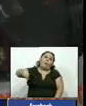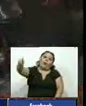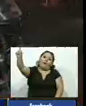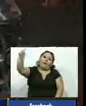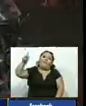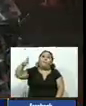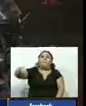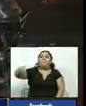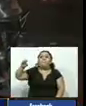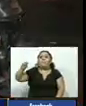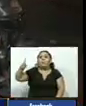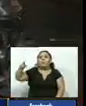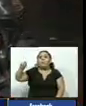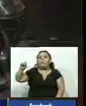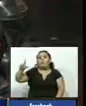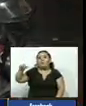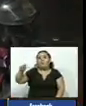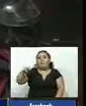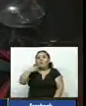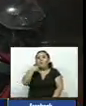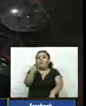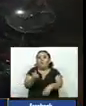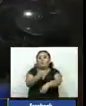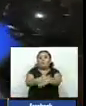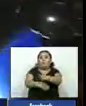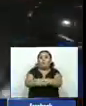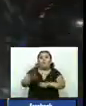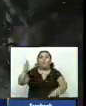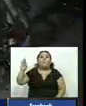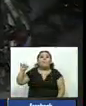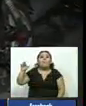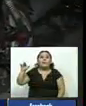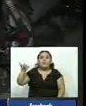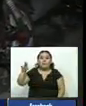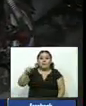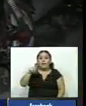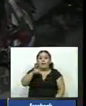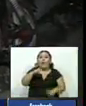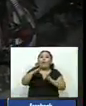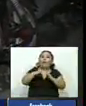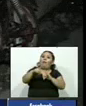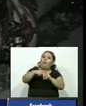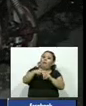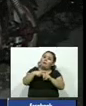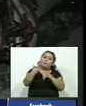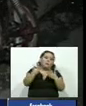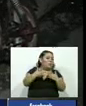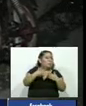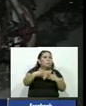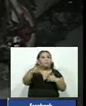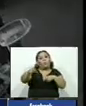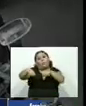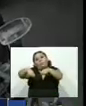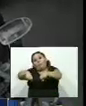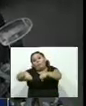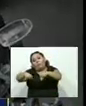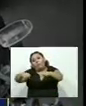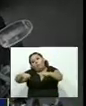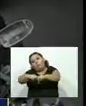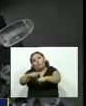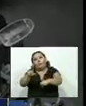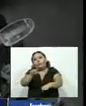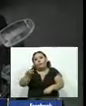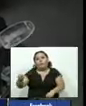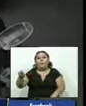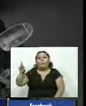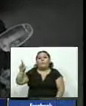de Apopa el lesionado fue identificado como Brian Alexis Villegas quien regresaba de la iglesia mientras que el otro motociclista responde